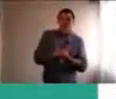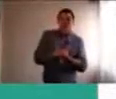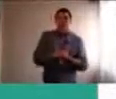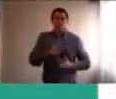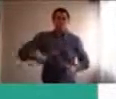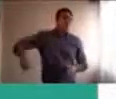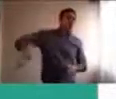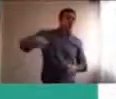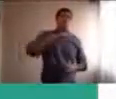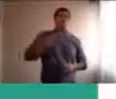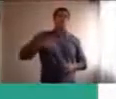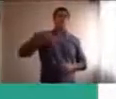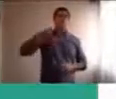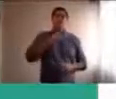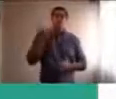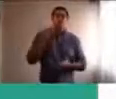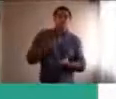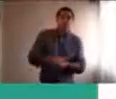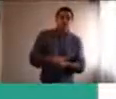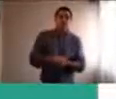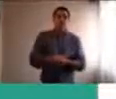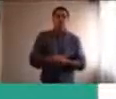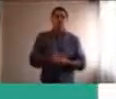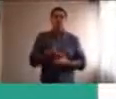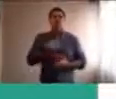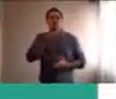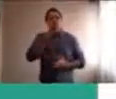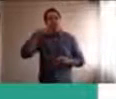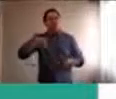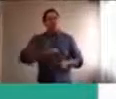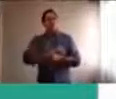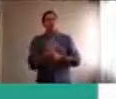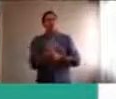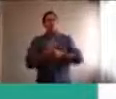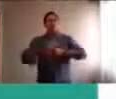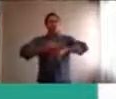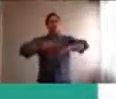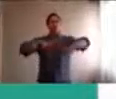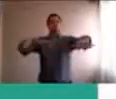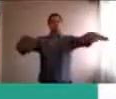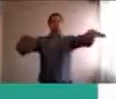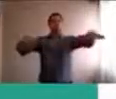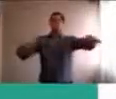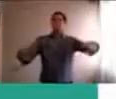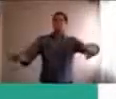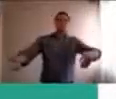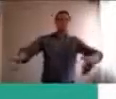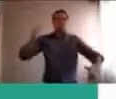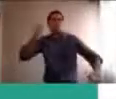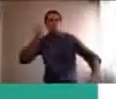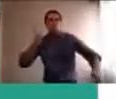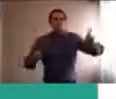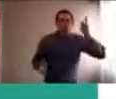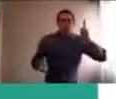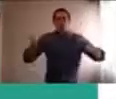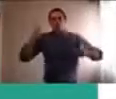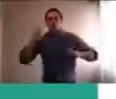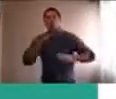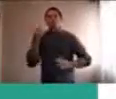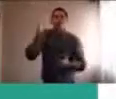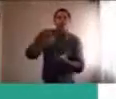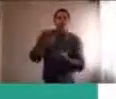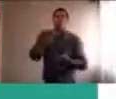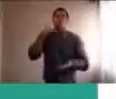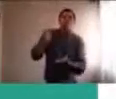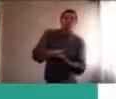y que entonces, con esta pandemia, dando vueltas, todo esto está como, exacerbado, entonces, también es, normal, que, que los